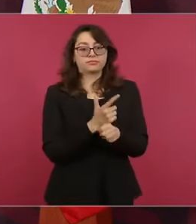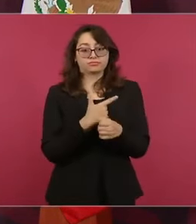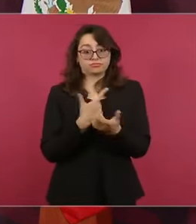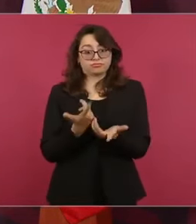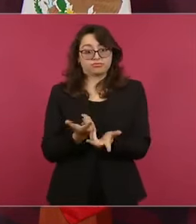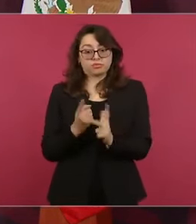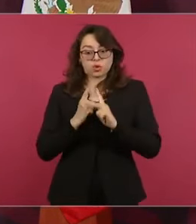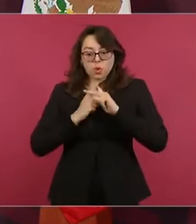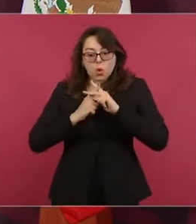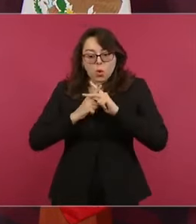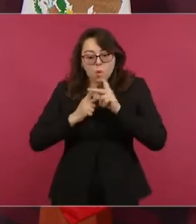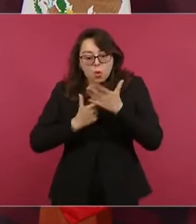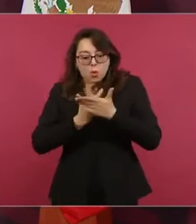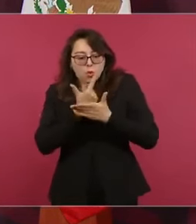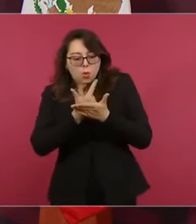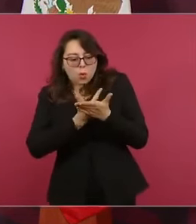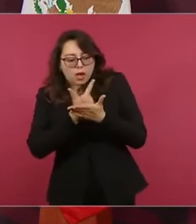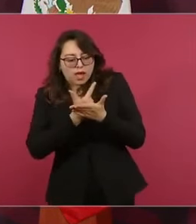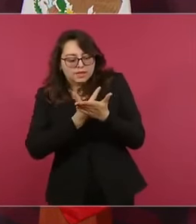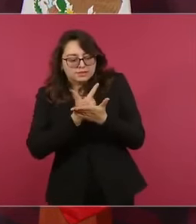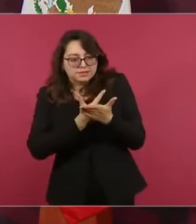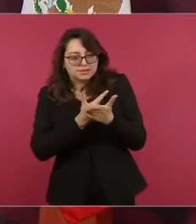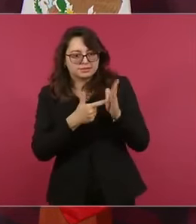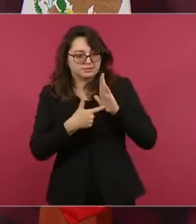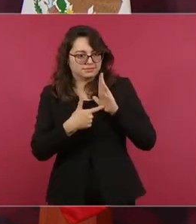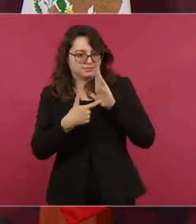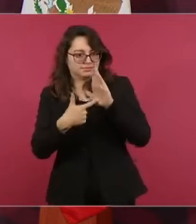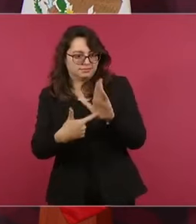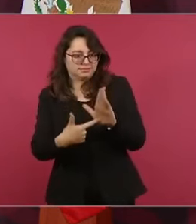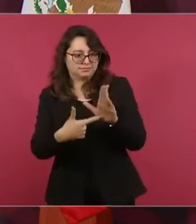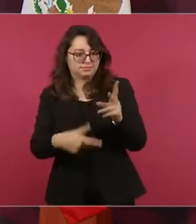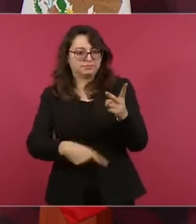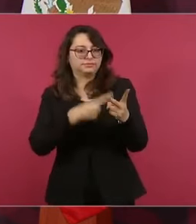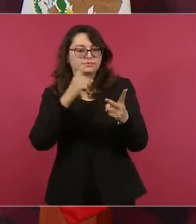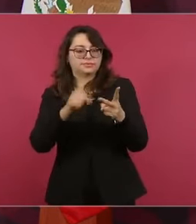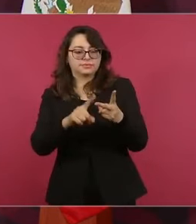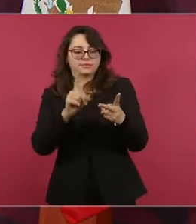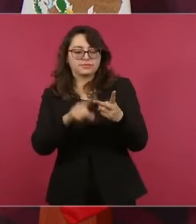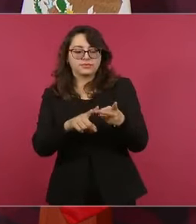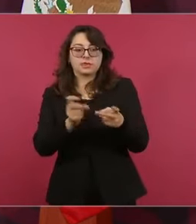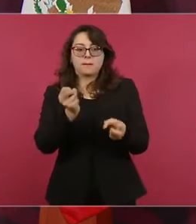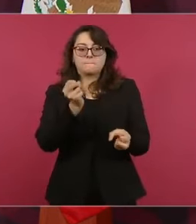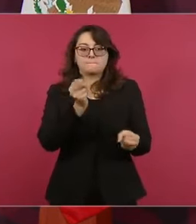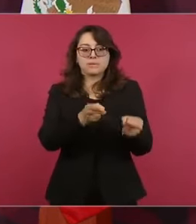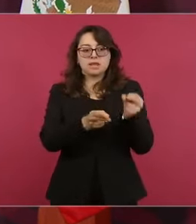se defienden privilegios, manipulando.